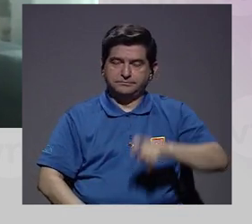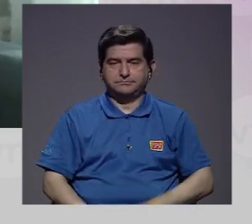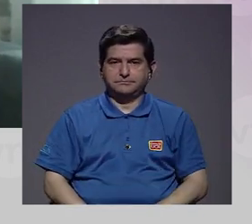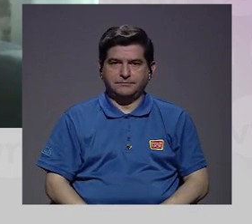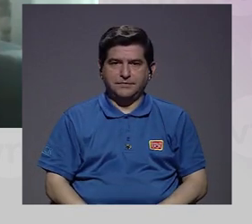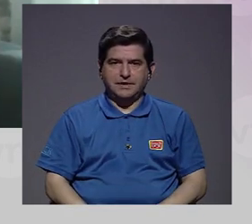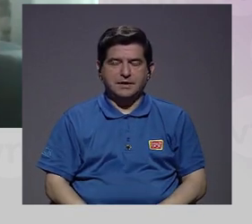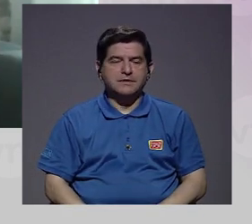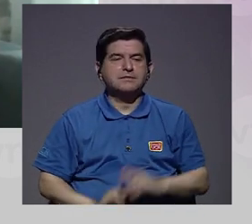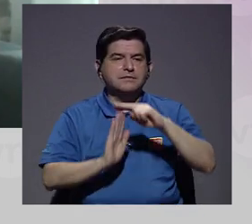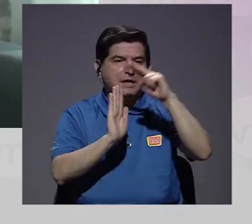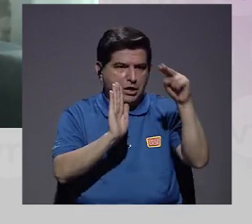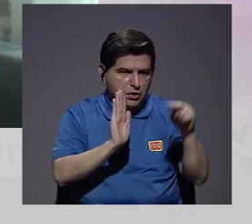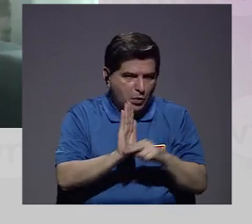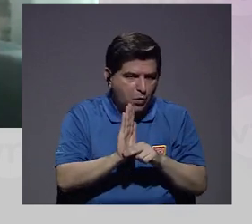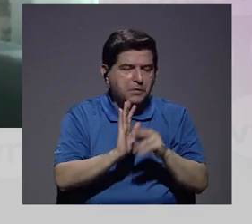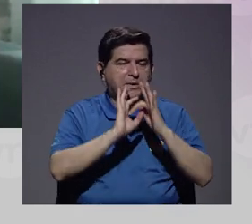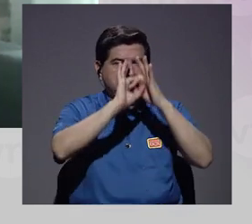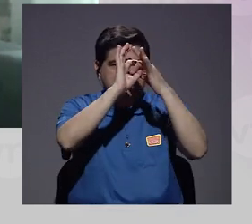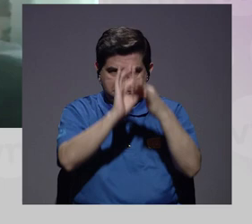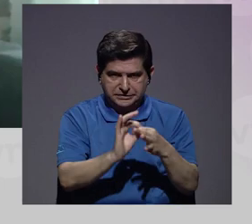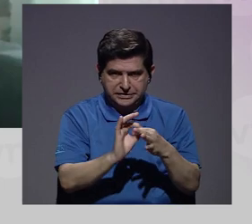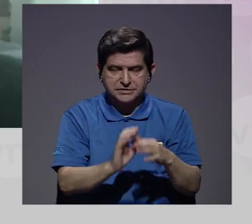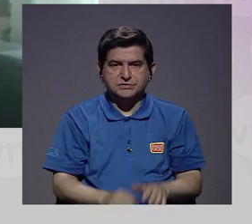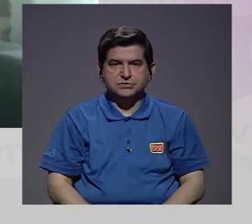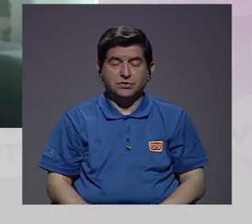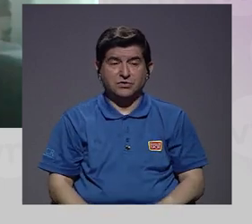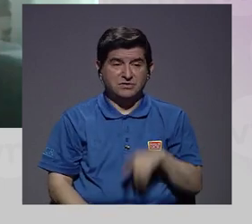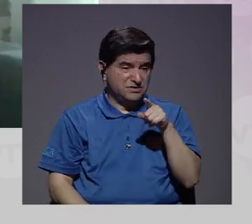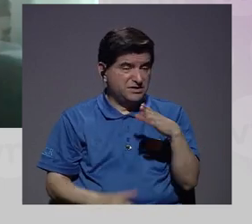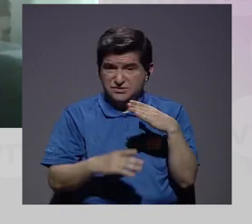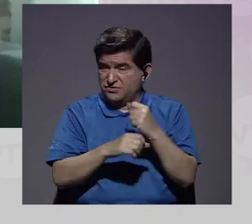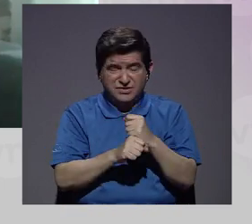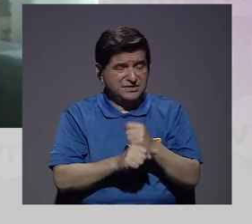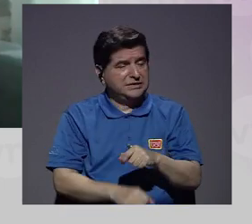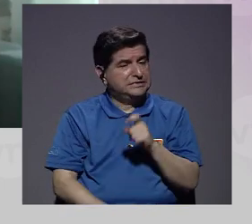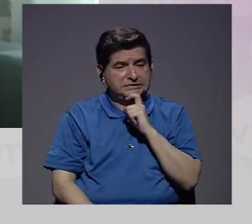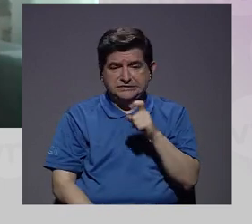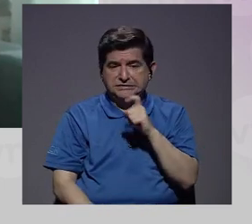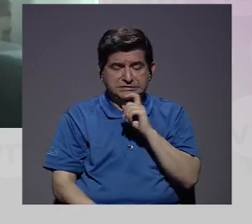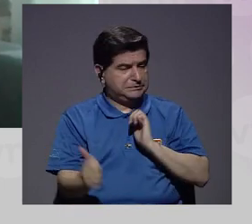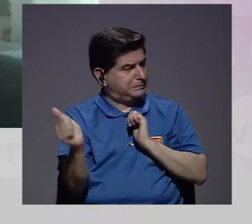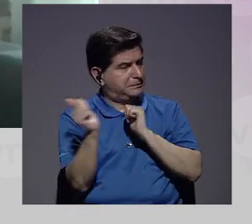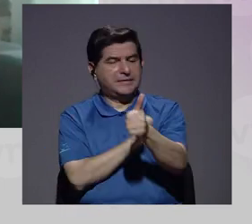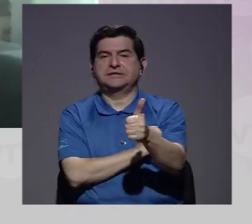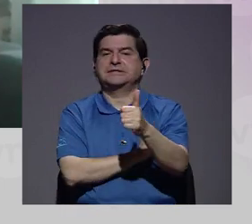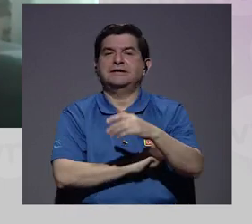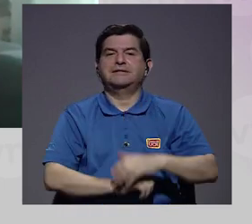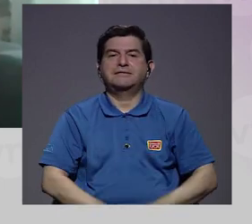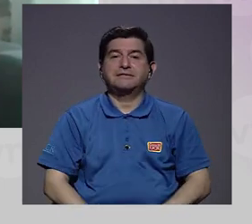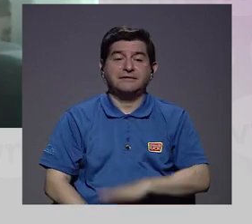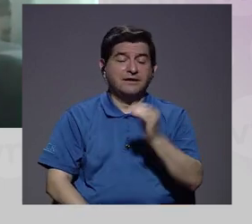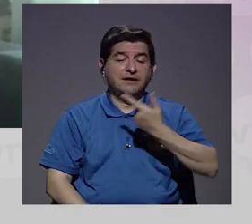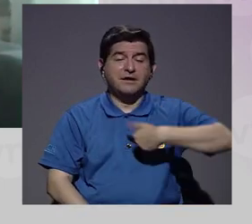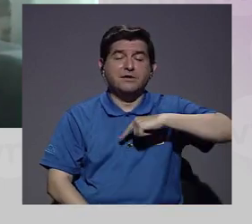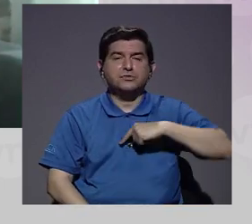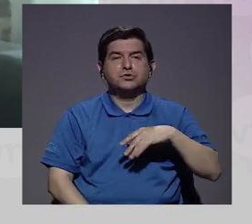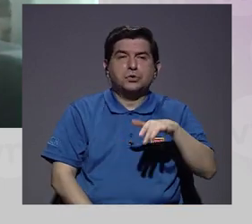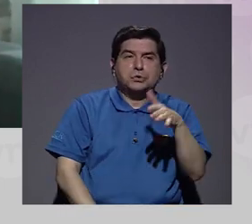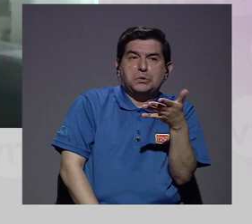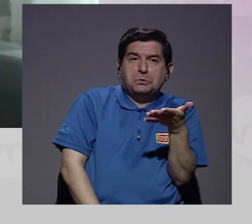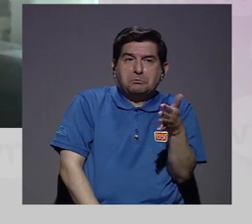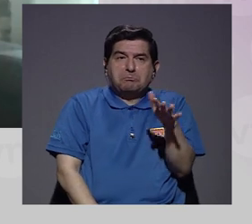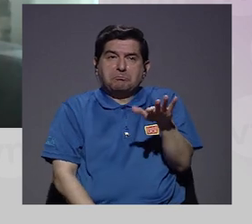de las pautas de relación, va a ser muy difícil que podamos atravesar esto y